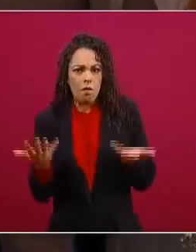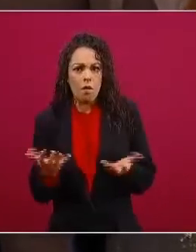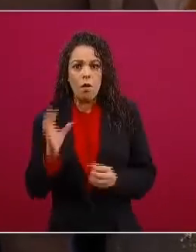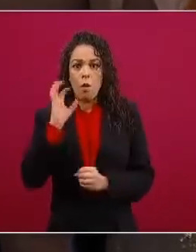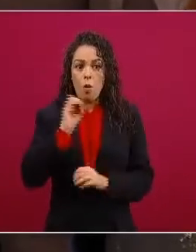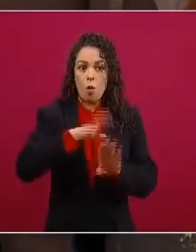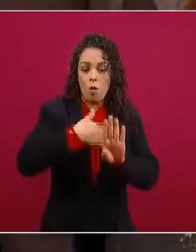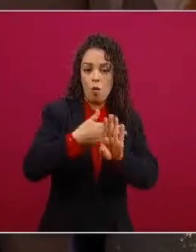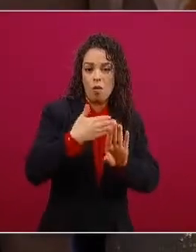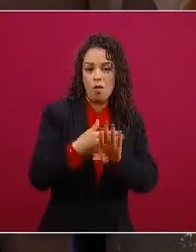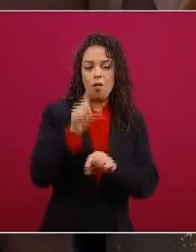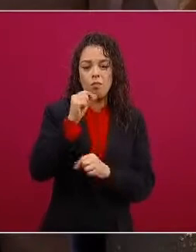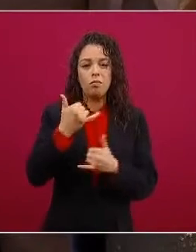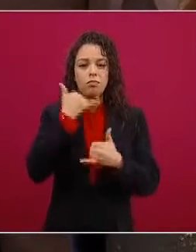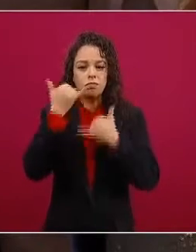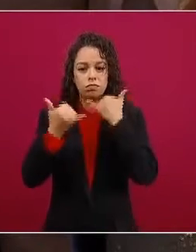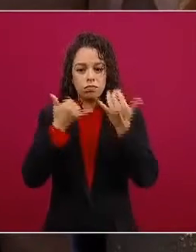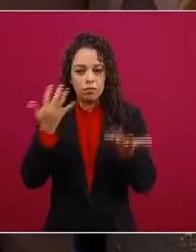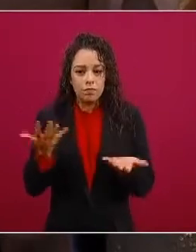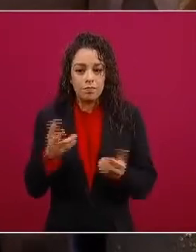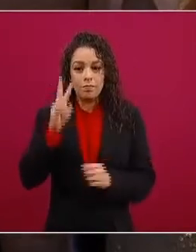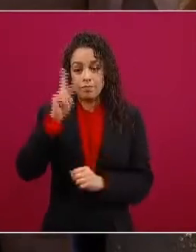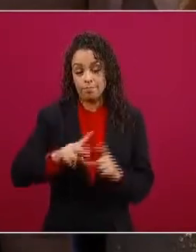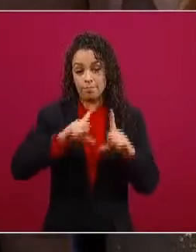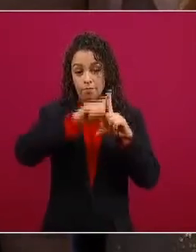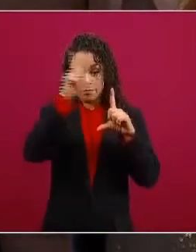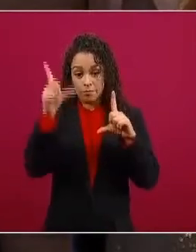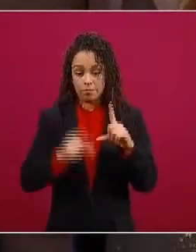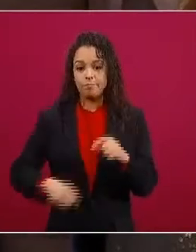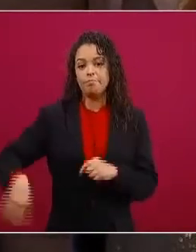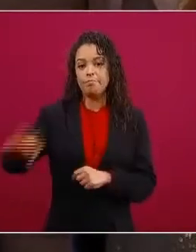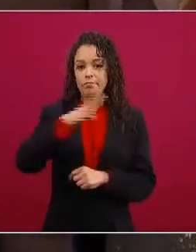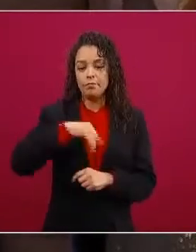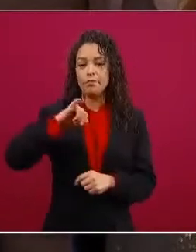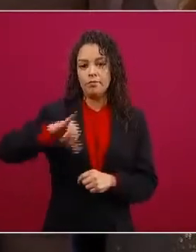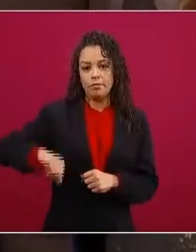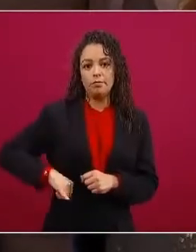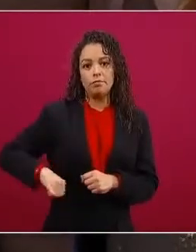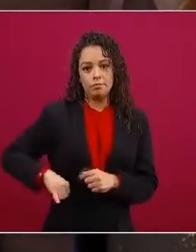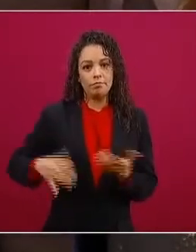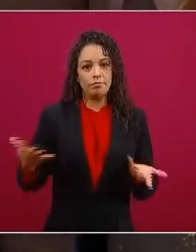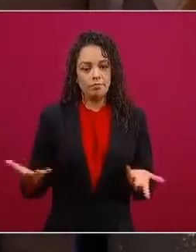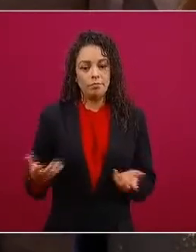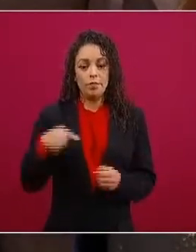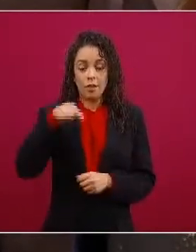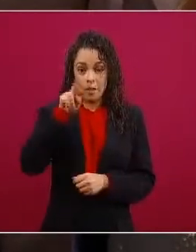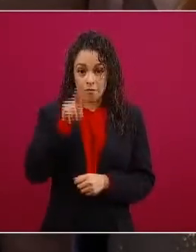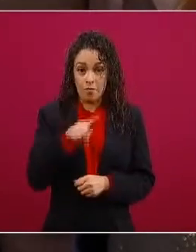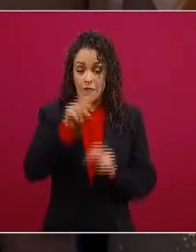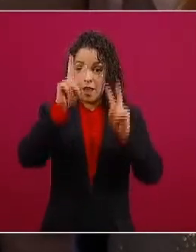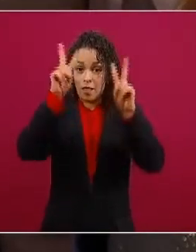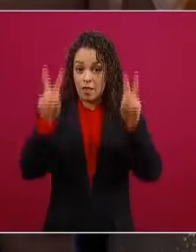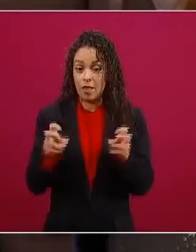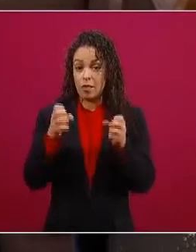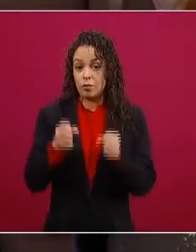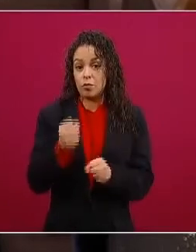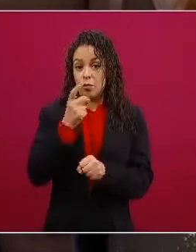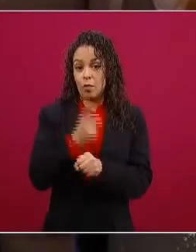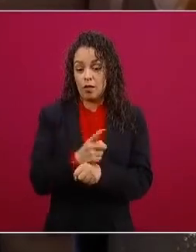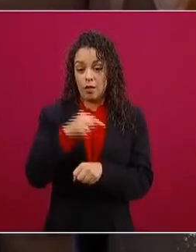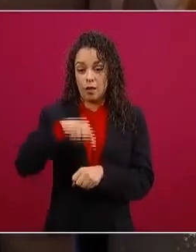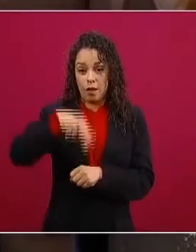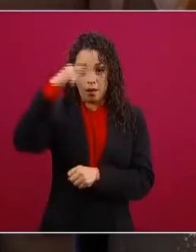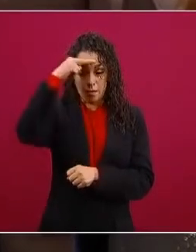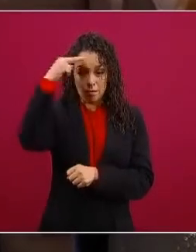tocado a nivel nacional es un asunto de interés y precisamente lo que mencionaba en el tema de seguridad méxico todavía como usted ya lo había